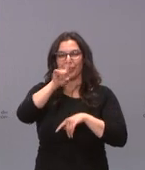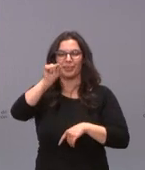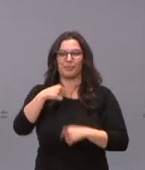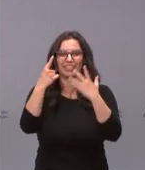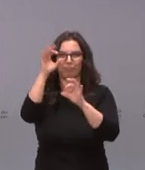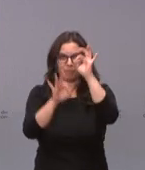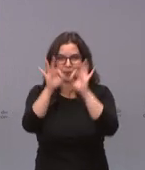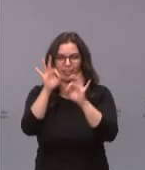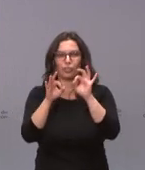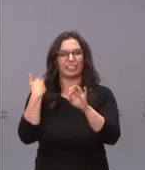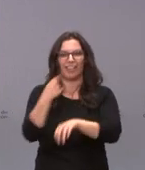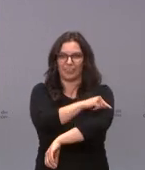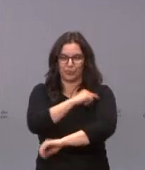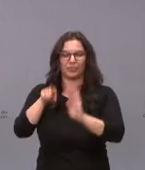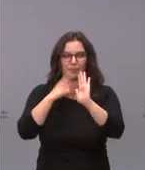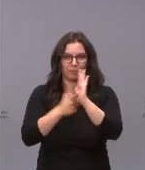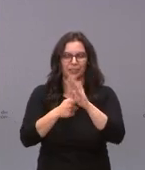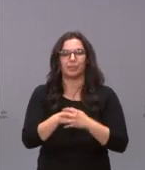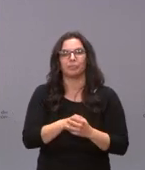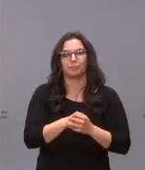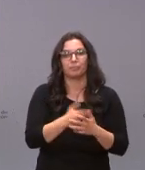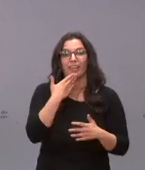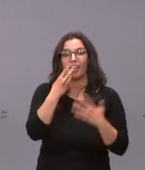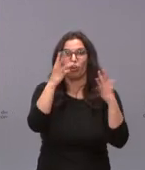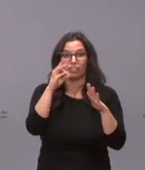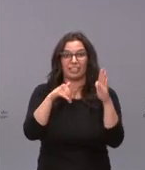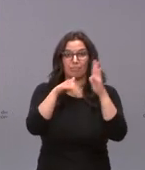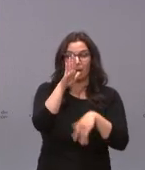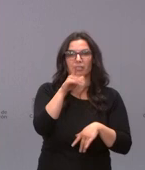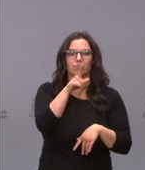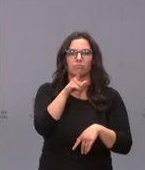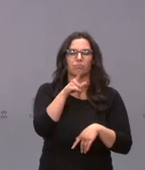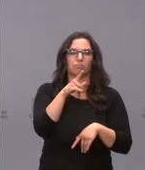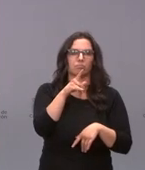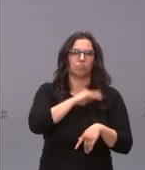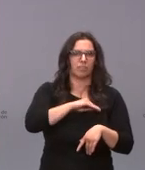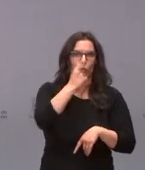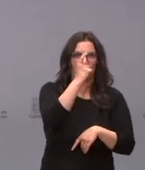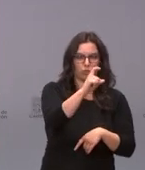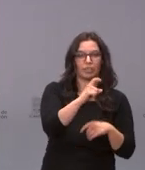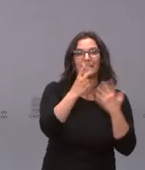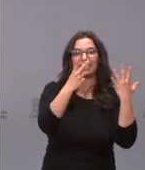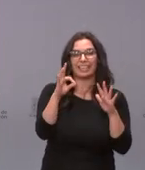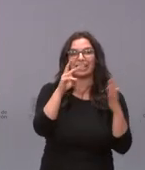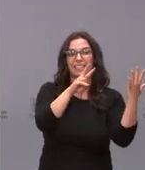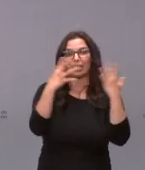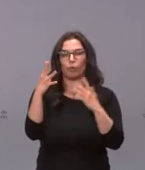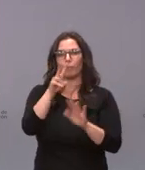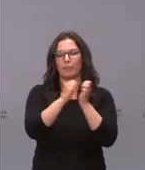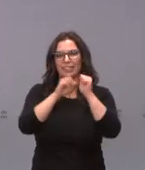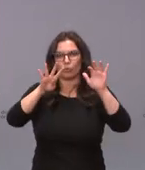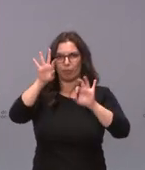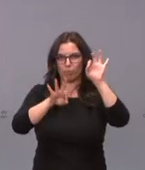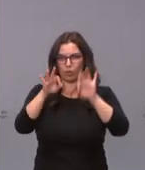más del 90% por encima de los 80 años que tienen ya al menos una dosis, entre 70 y 79 el 29%, entre